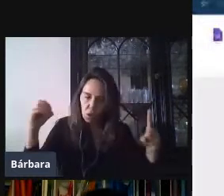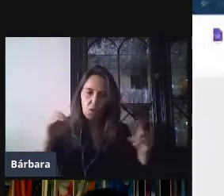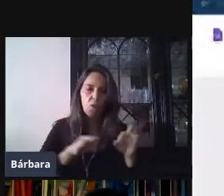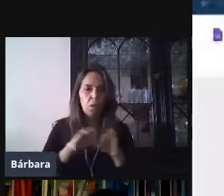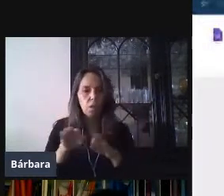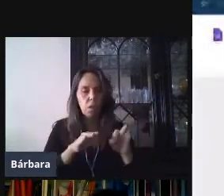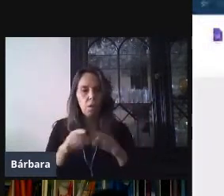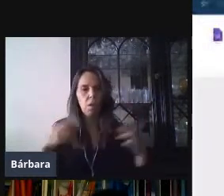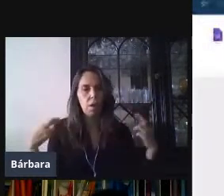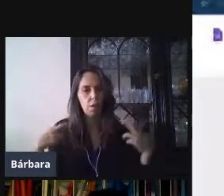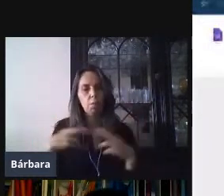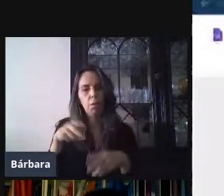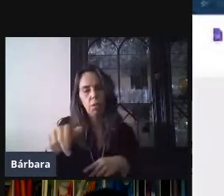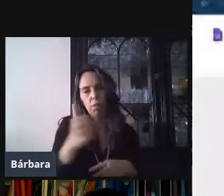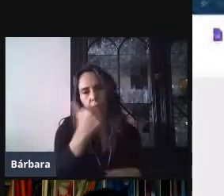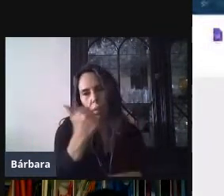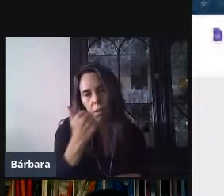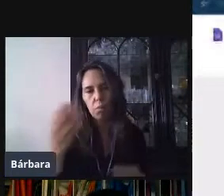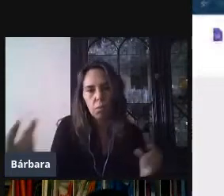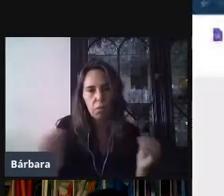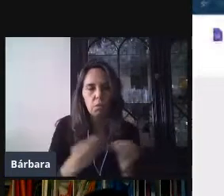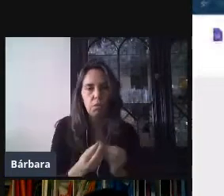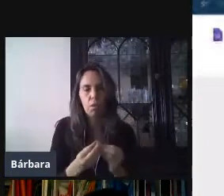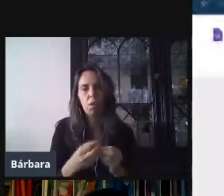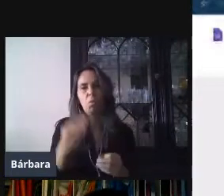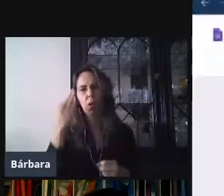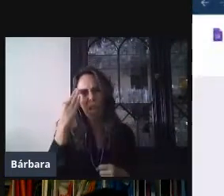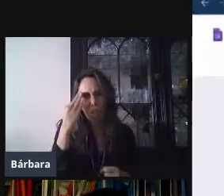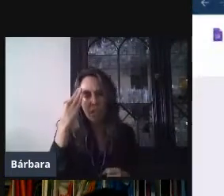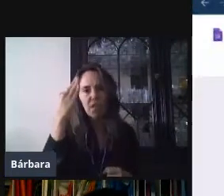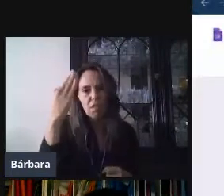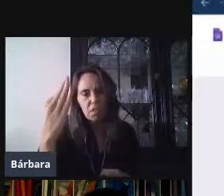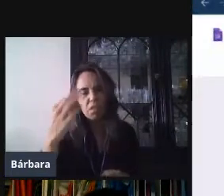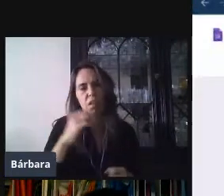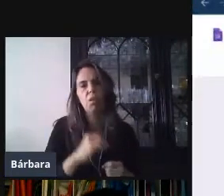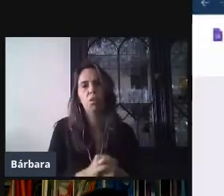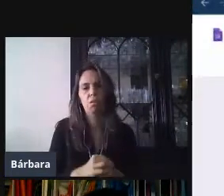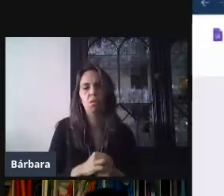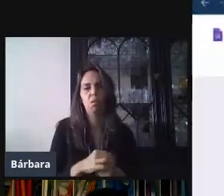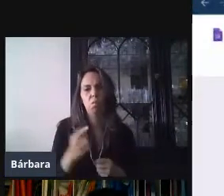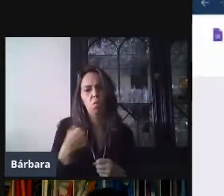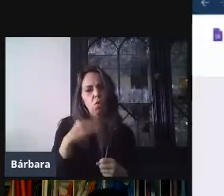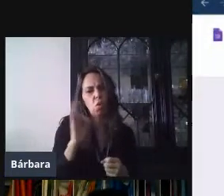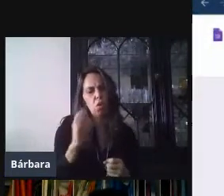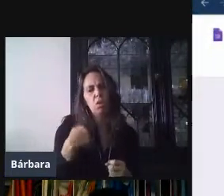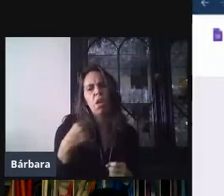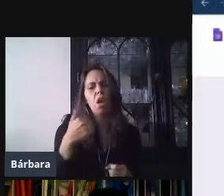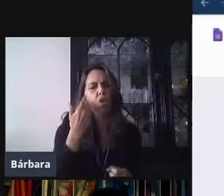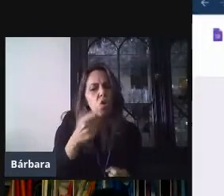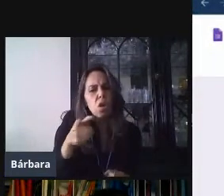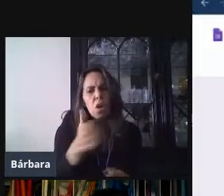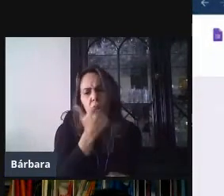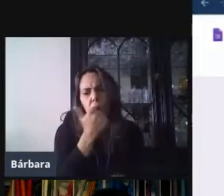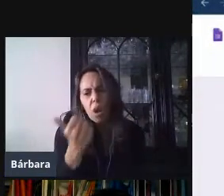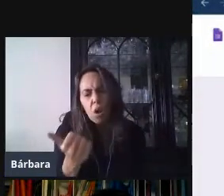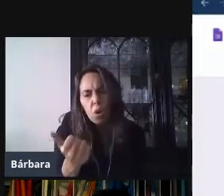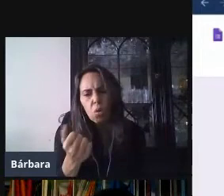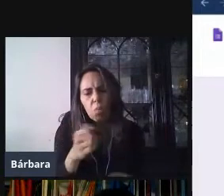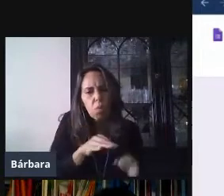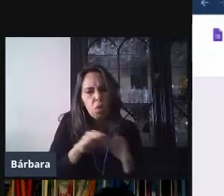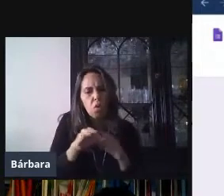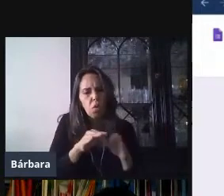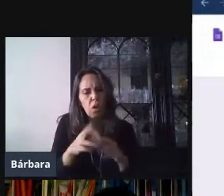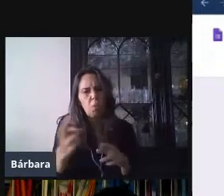¿sabes qué? Si a las 5 yo dije que solamente tenía a mis alumnos para contestar, pues a lo mejor ahí lo puedes establecer hasta el tiempo. Entonces,